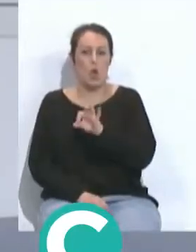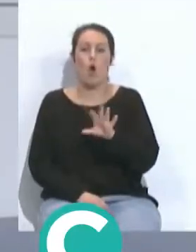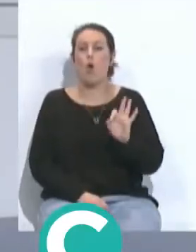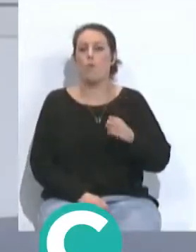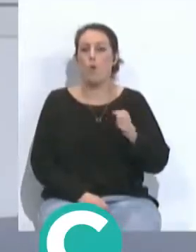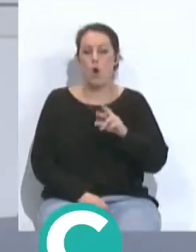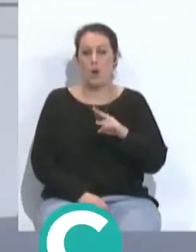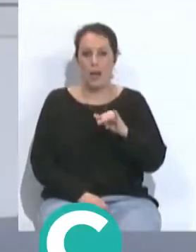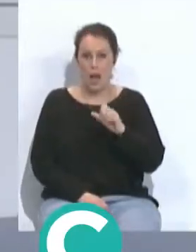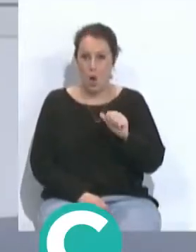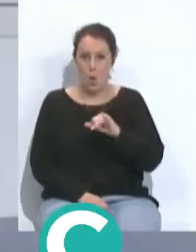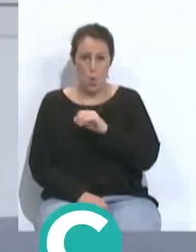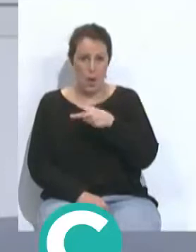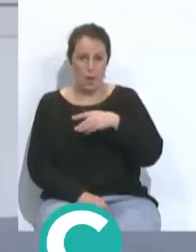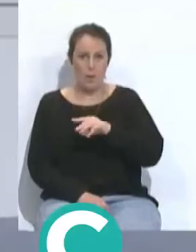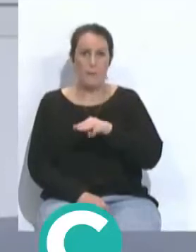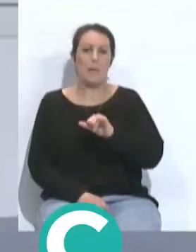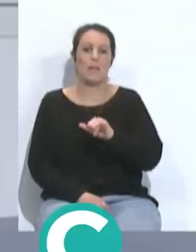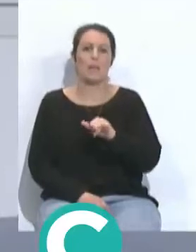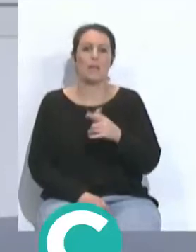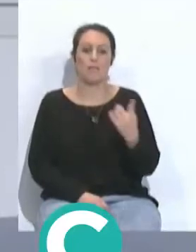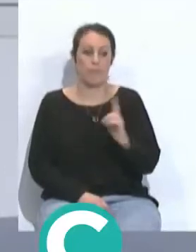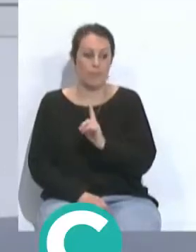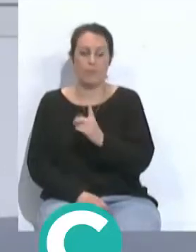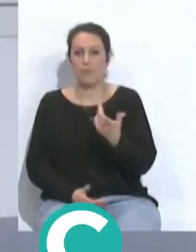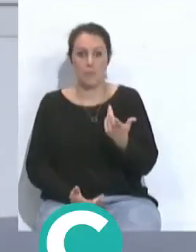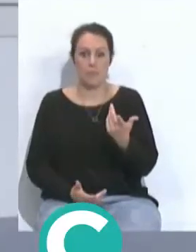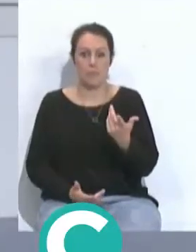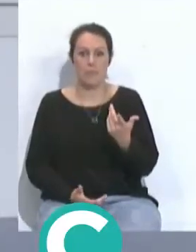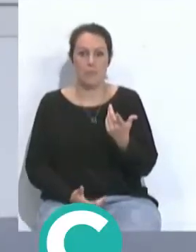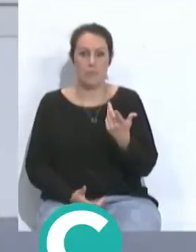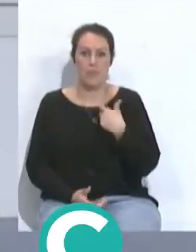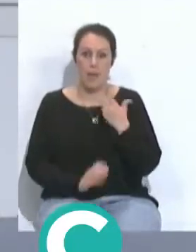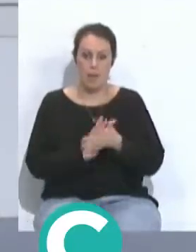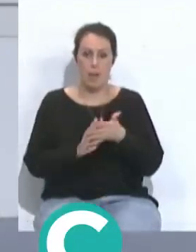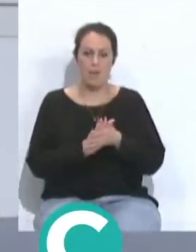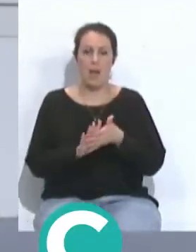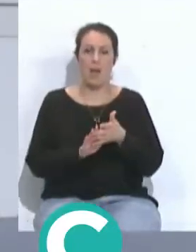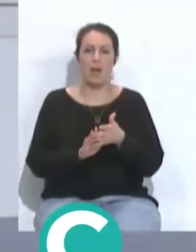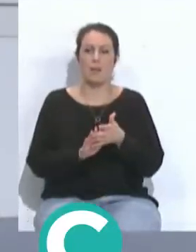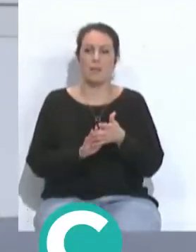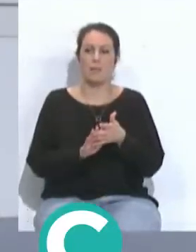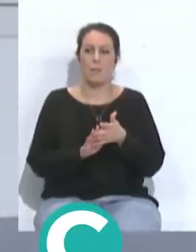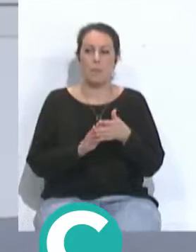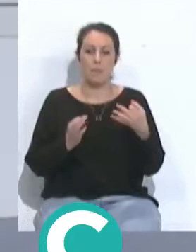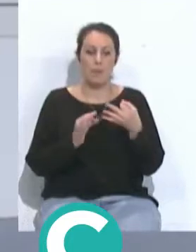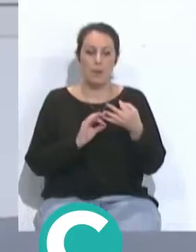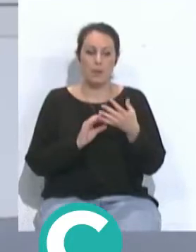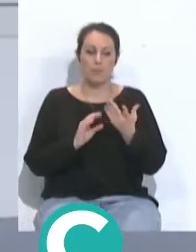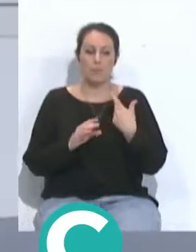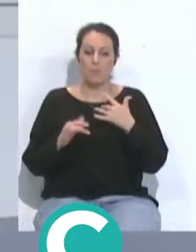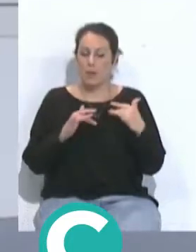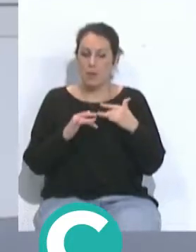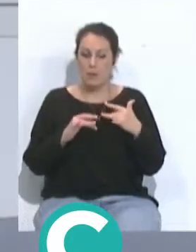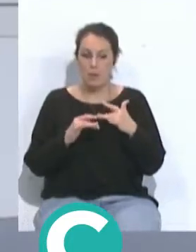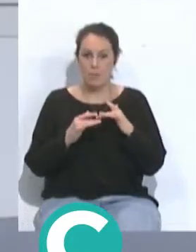Juanmi que aparece y demás y claro hablaba de que se tienen que hablar durante todo